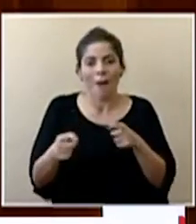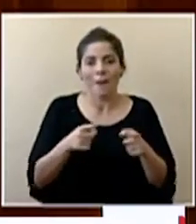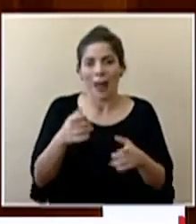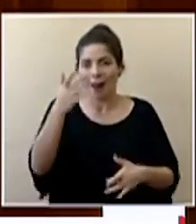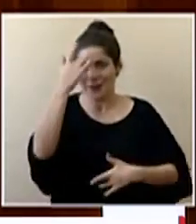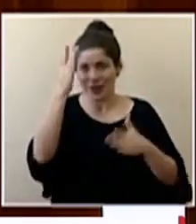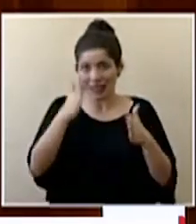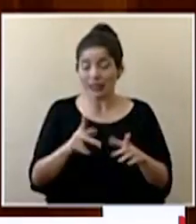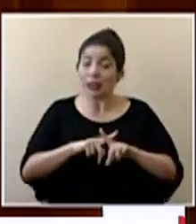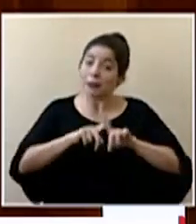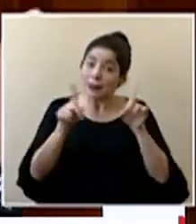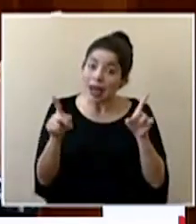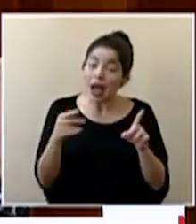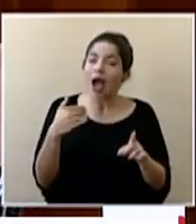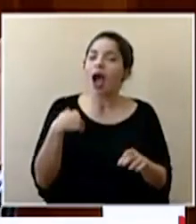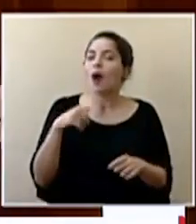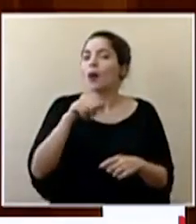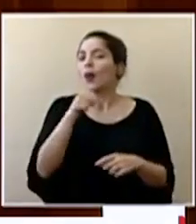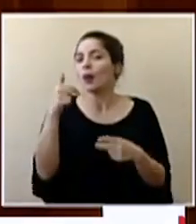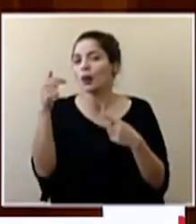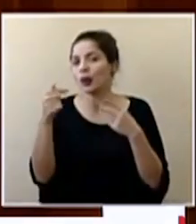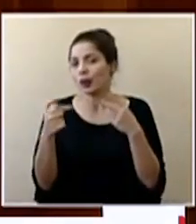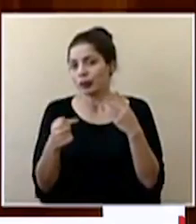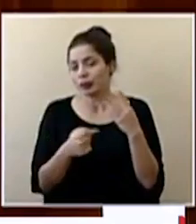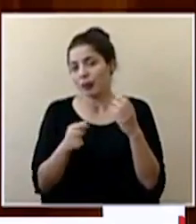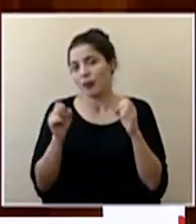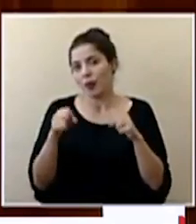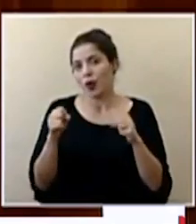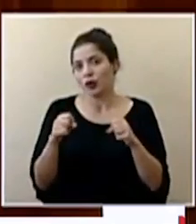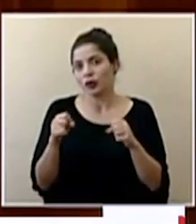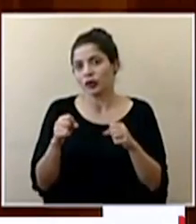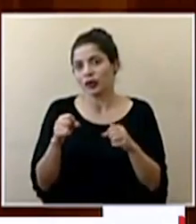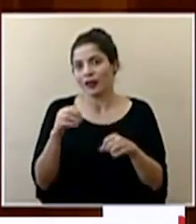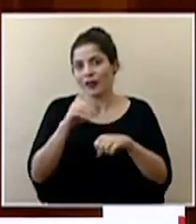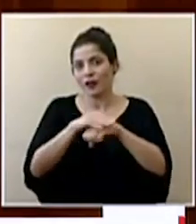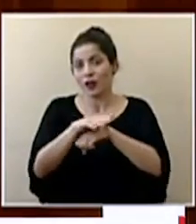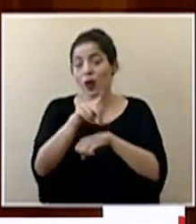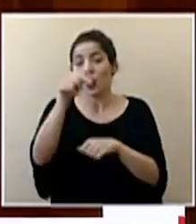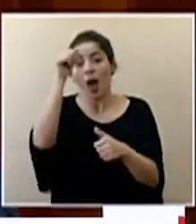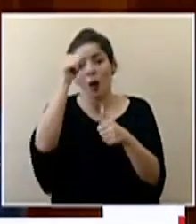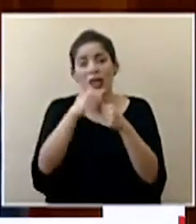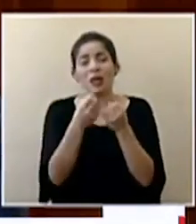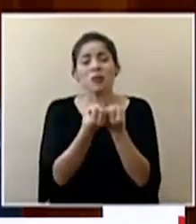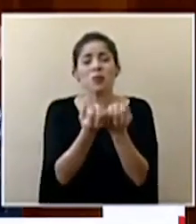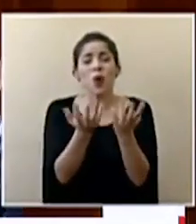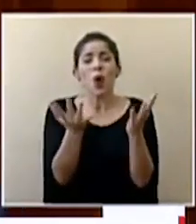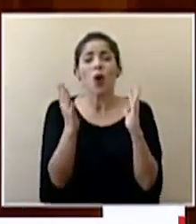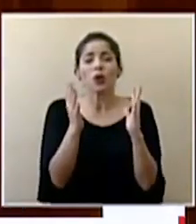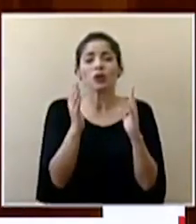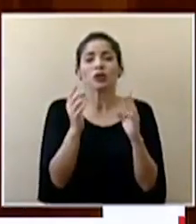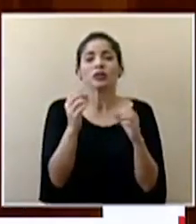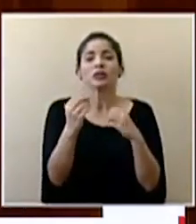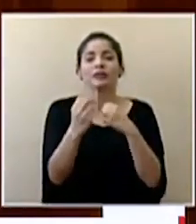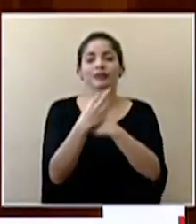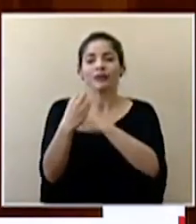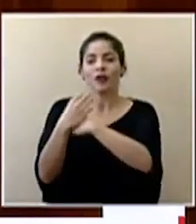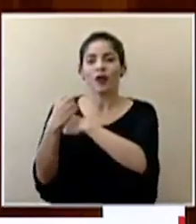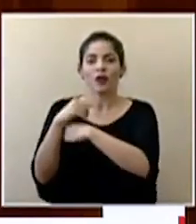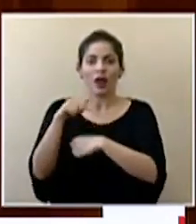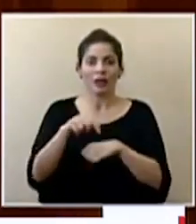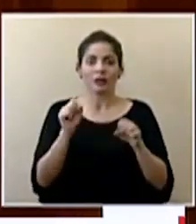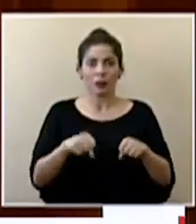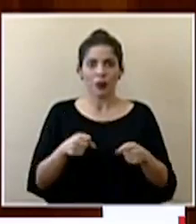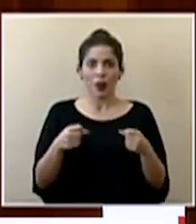pero aquí hay otros factores que pueden estar entrando en juego recordemos que esto es multifactorial o sea que hay muchos factores que pueden incidir en esto